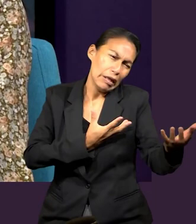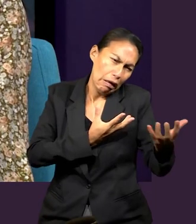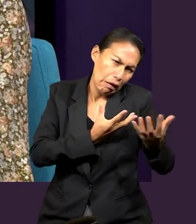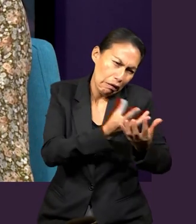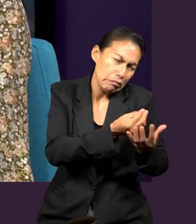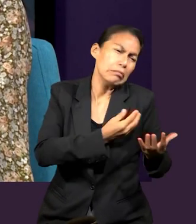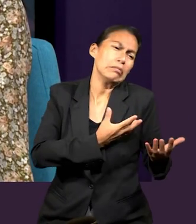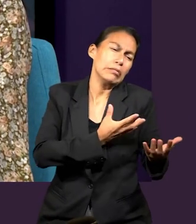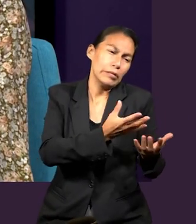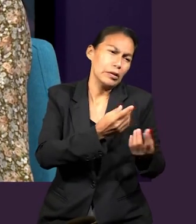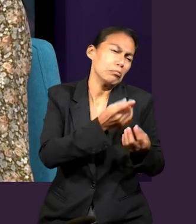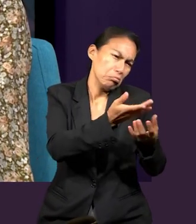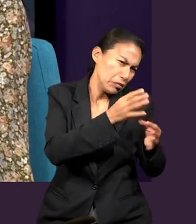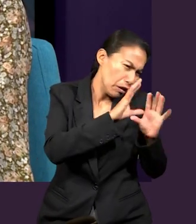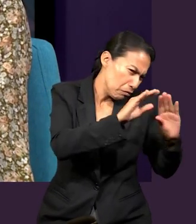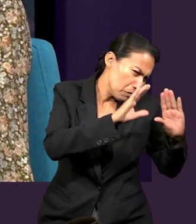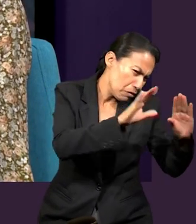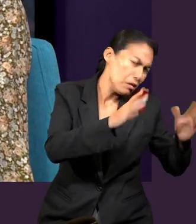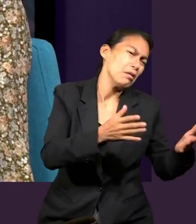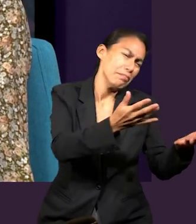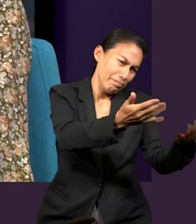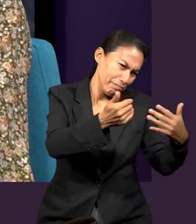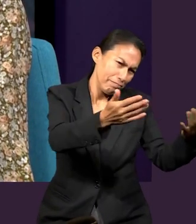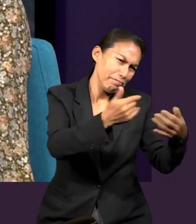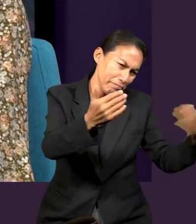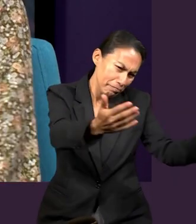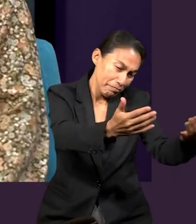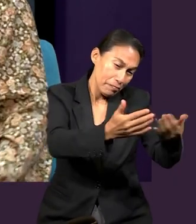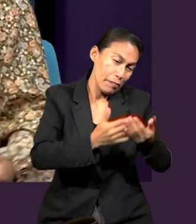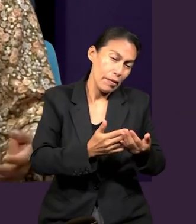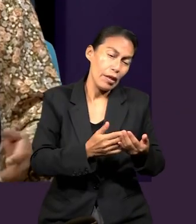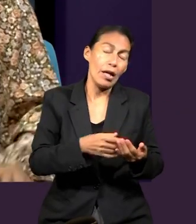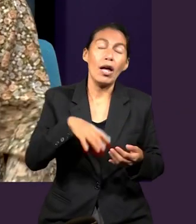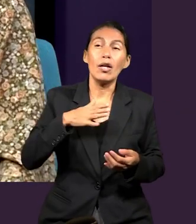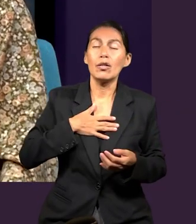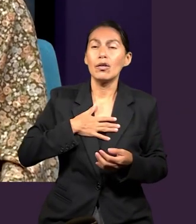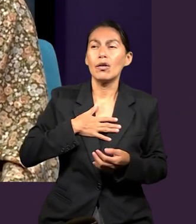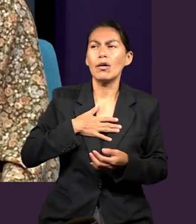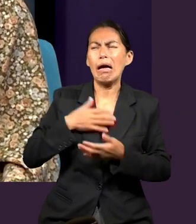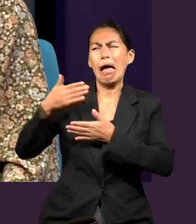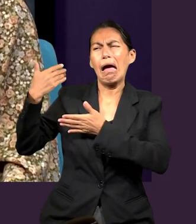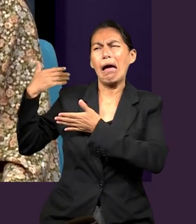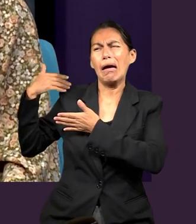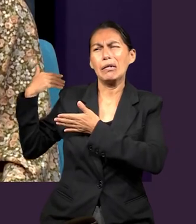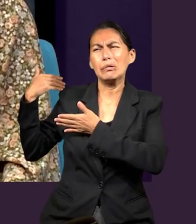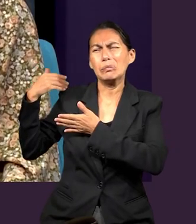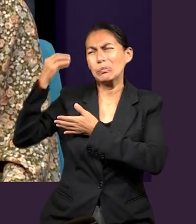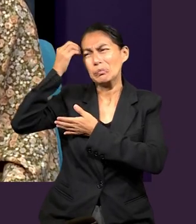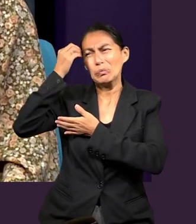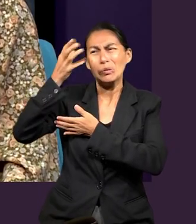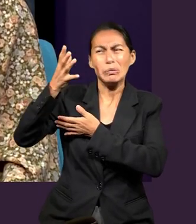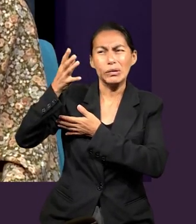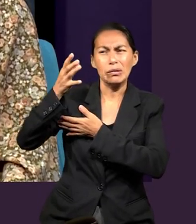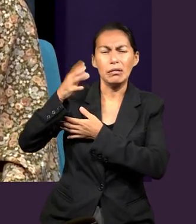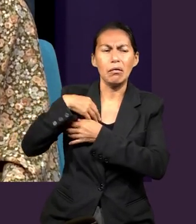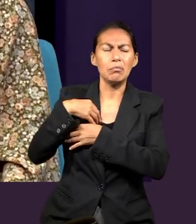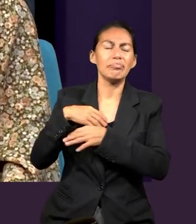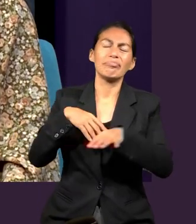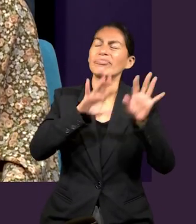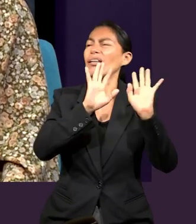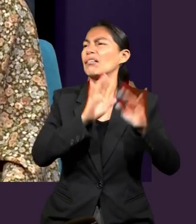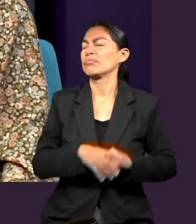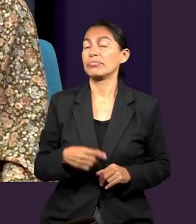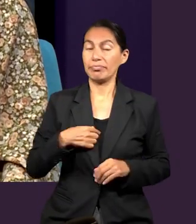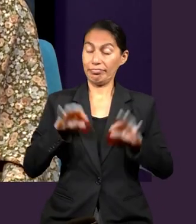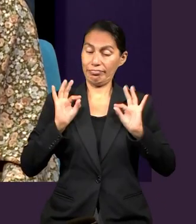del lugar en donde estuve en algún momento, sencillamente diría el día de hoy,